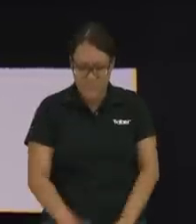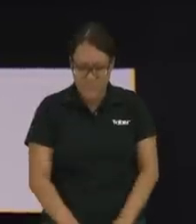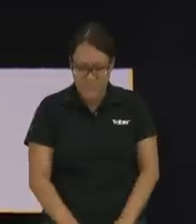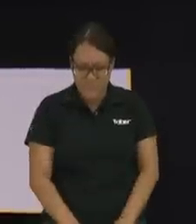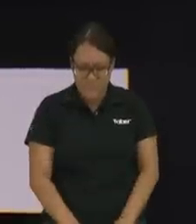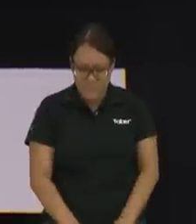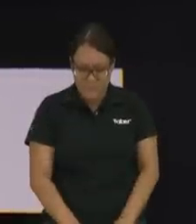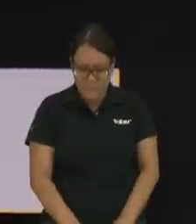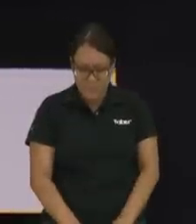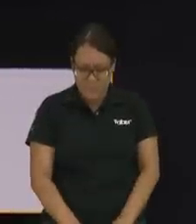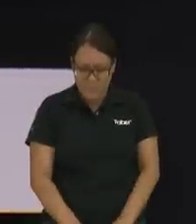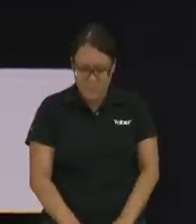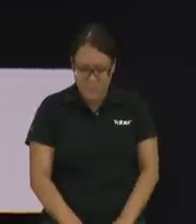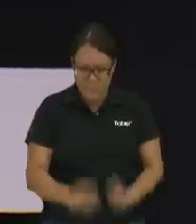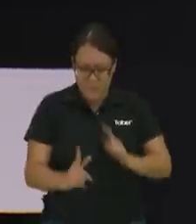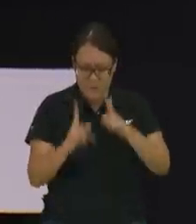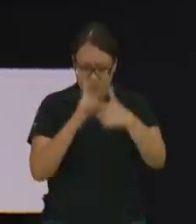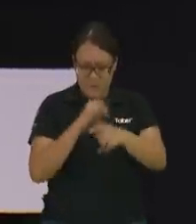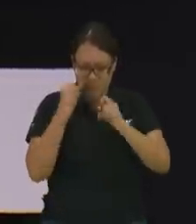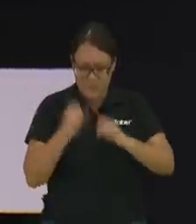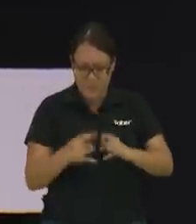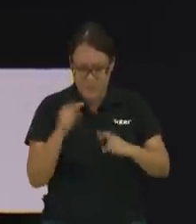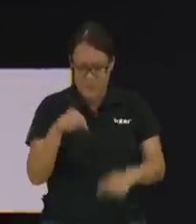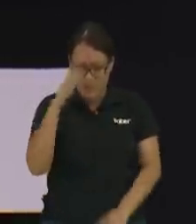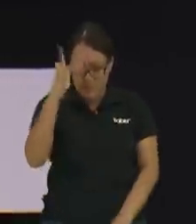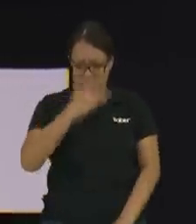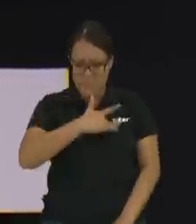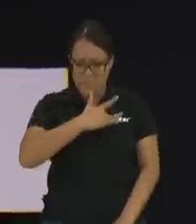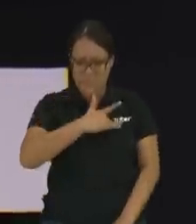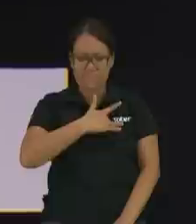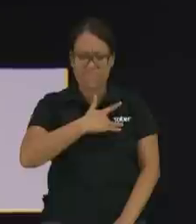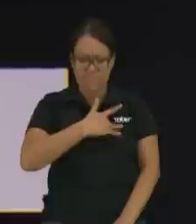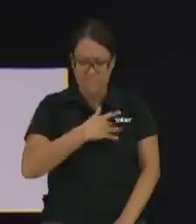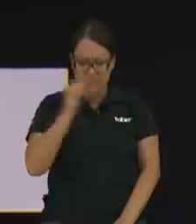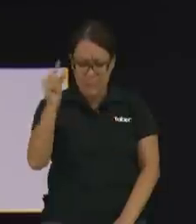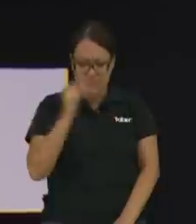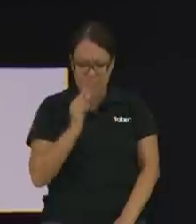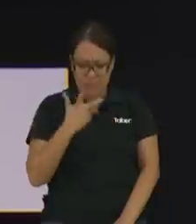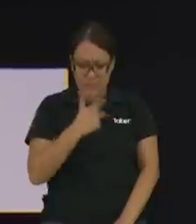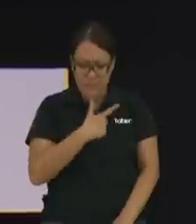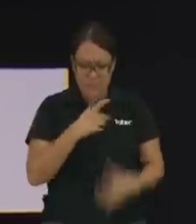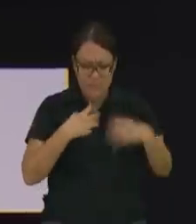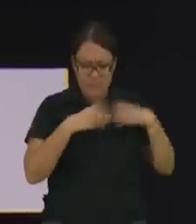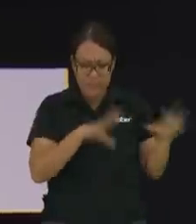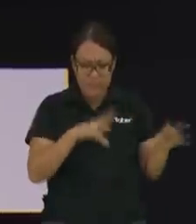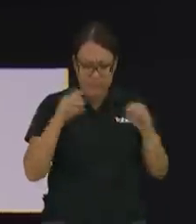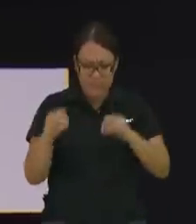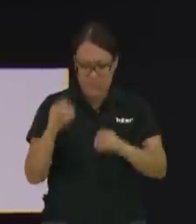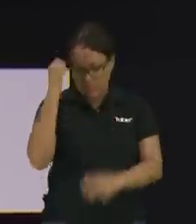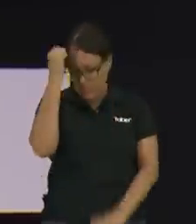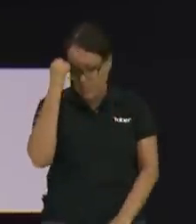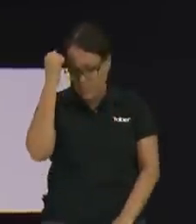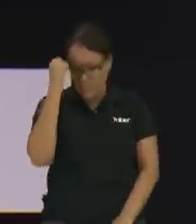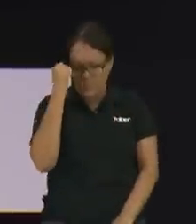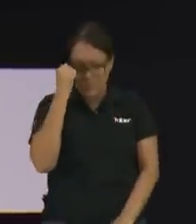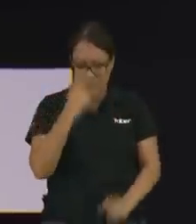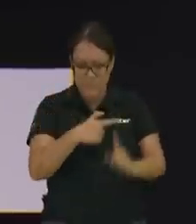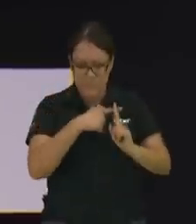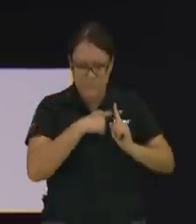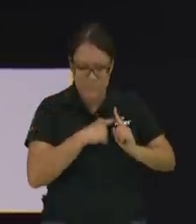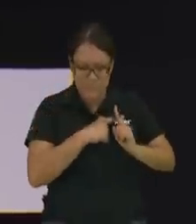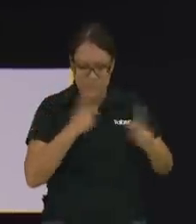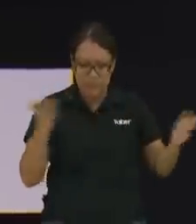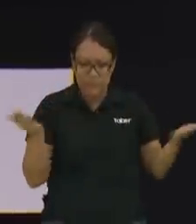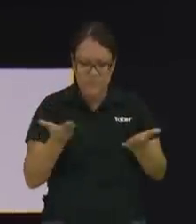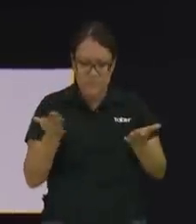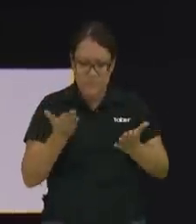Termina la obra, Señor. Hoy háblanos al corazón y permítenos aprender el abecedario del creyente.